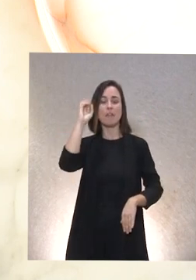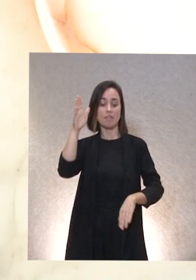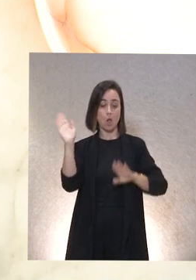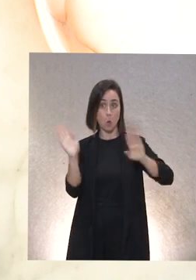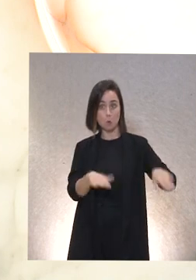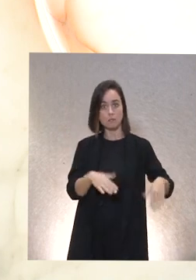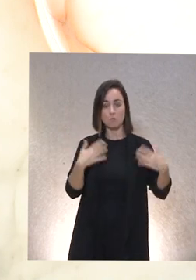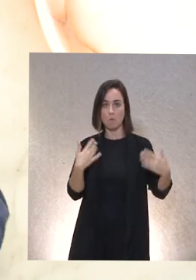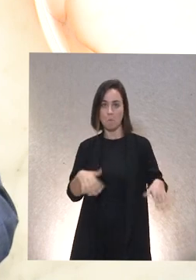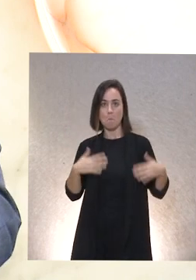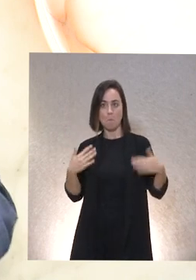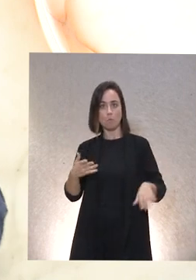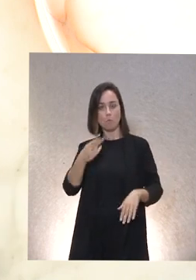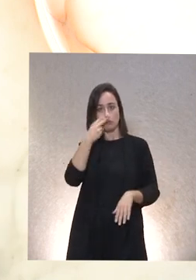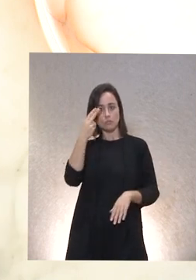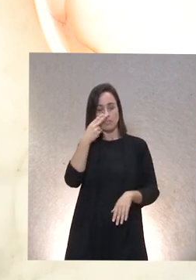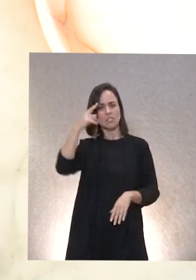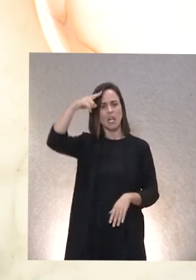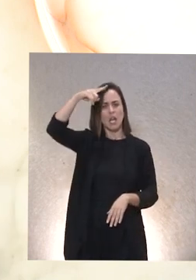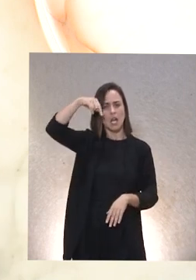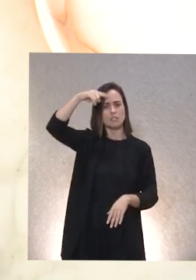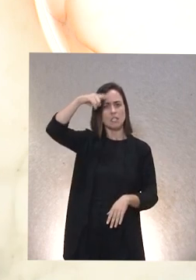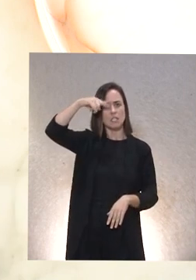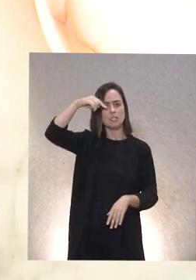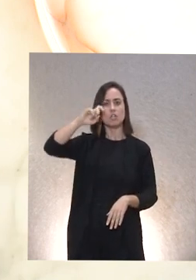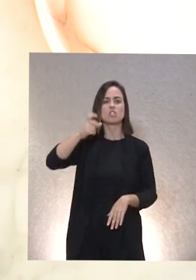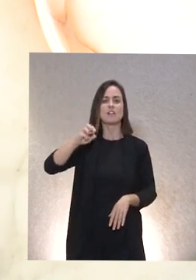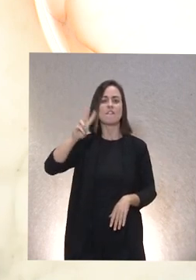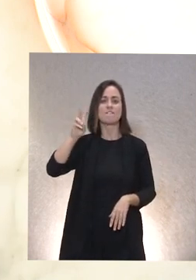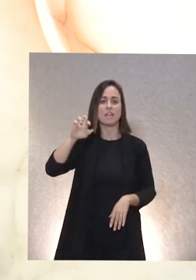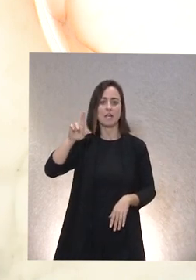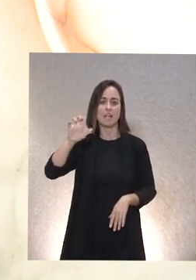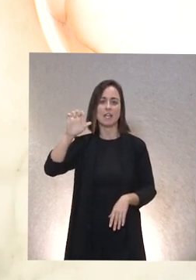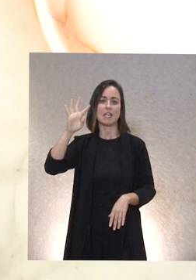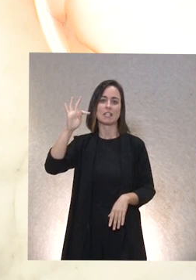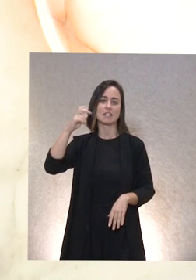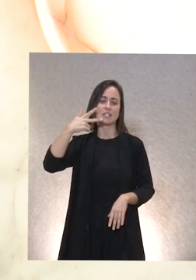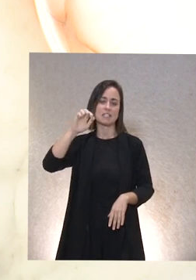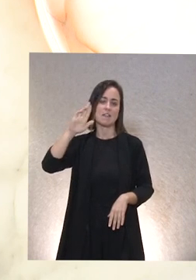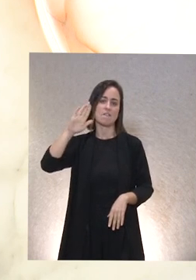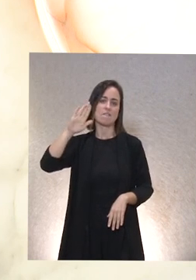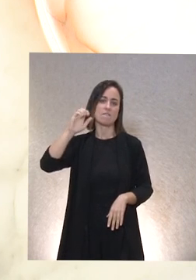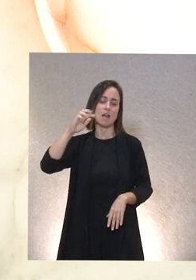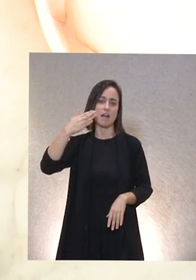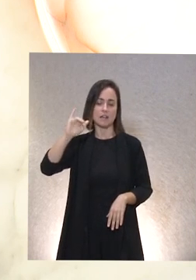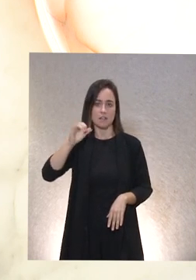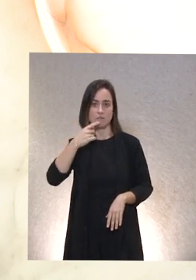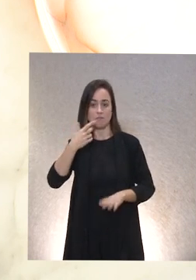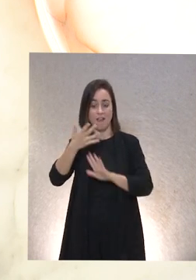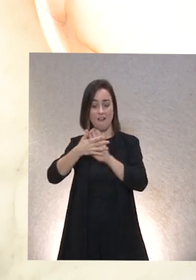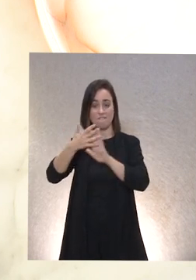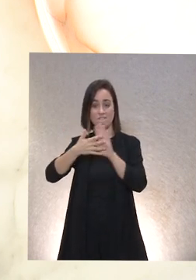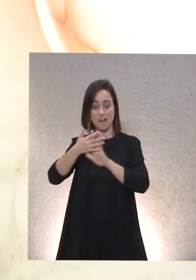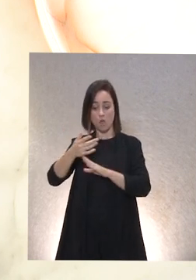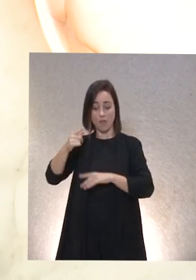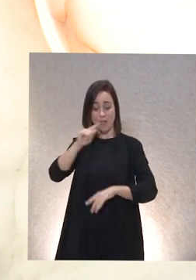magistral ¿no? del catedrático Sabía de Echavarría ¿no? que nos ha hablado de ética ¿no? y de interdependencia